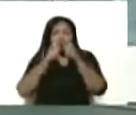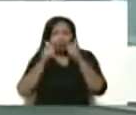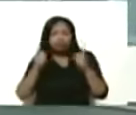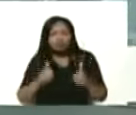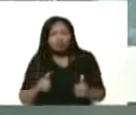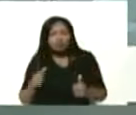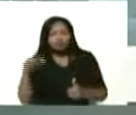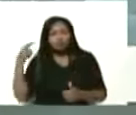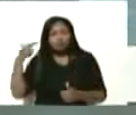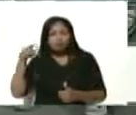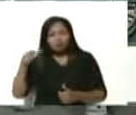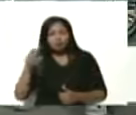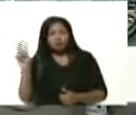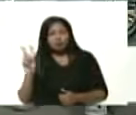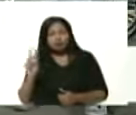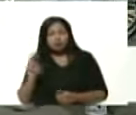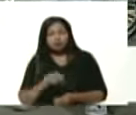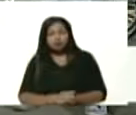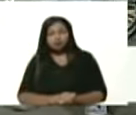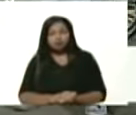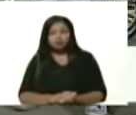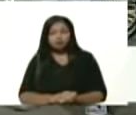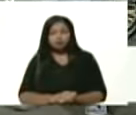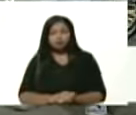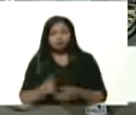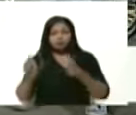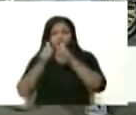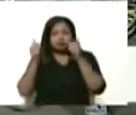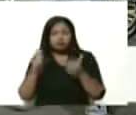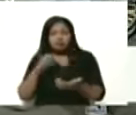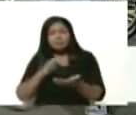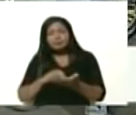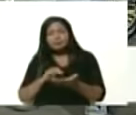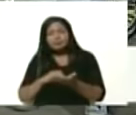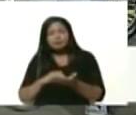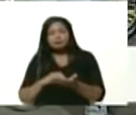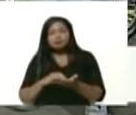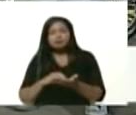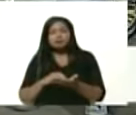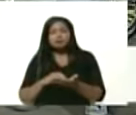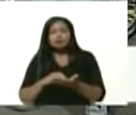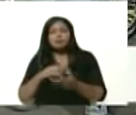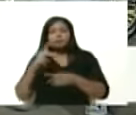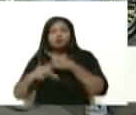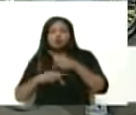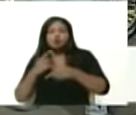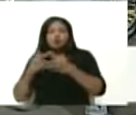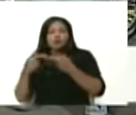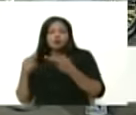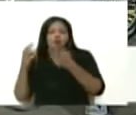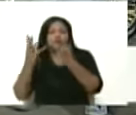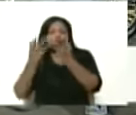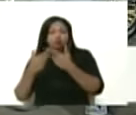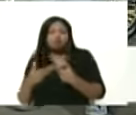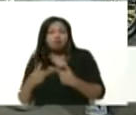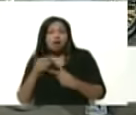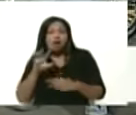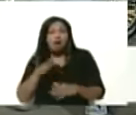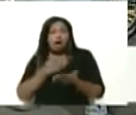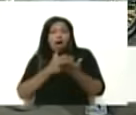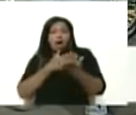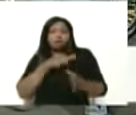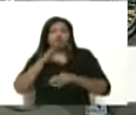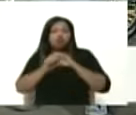Venezuela. Es decir, con el sistema Miranda Produce hemos logrado, presidente, enlazar distintas industrias que antes compraban sus productos